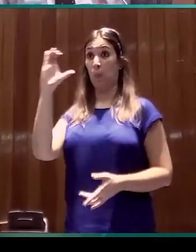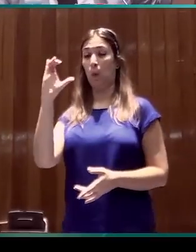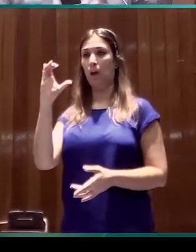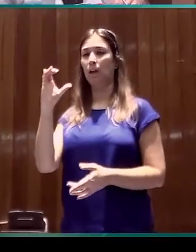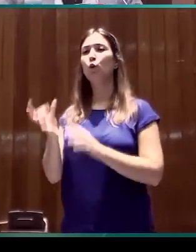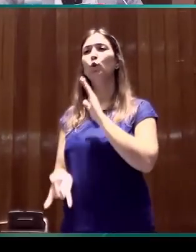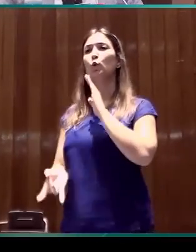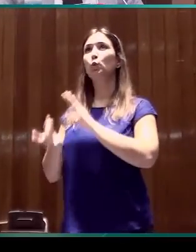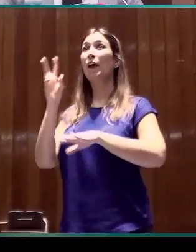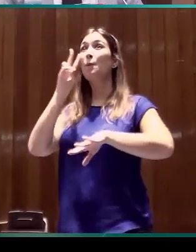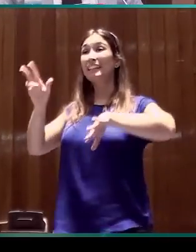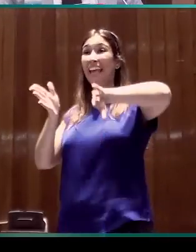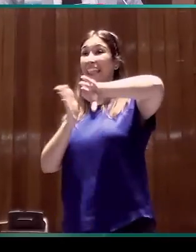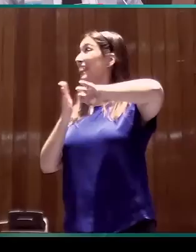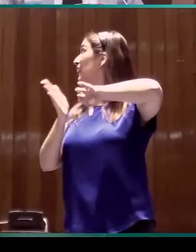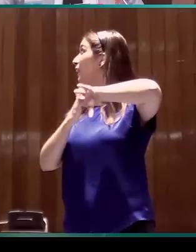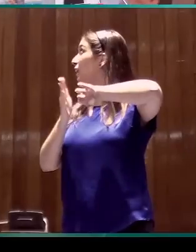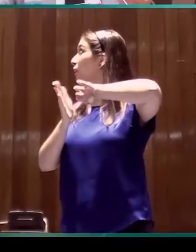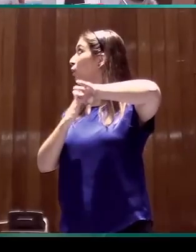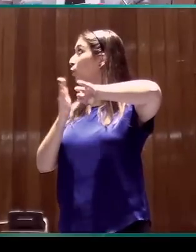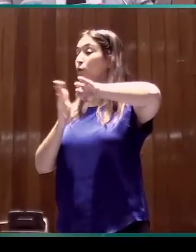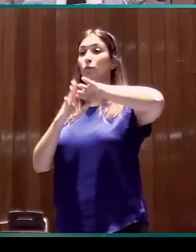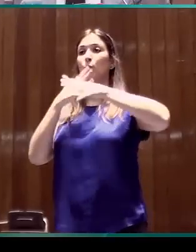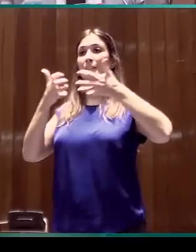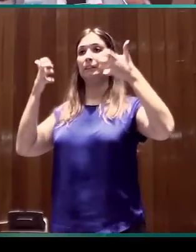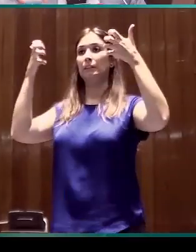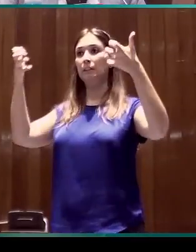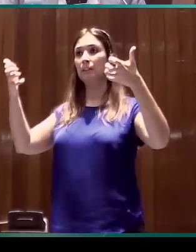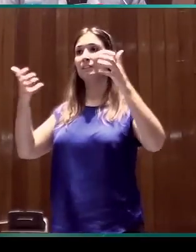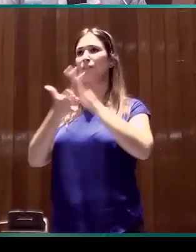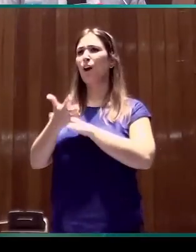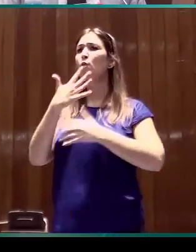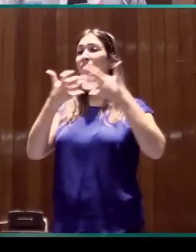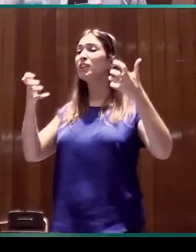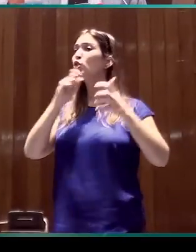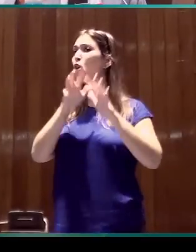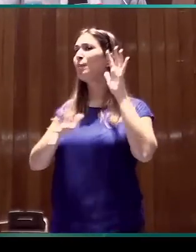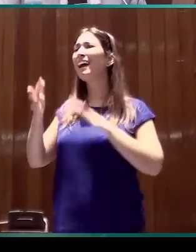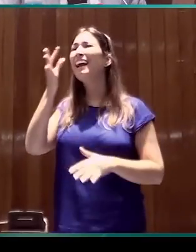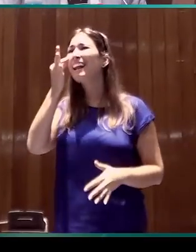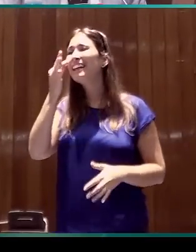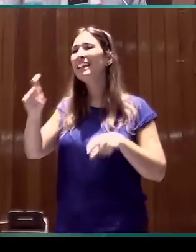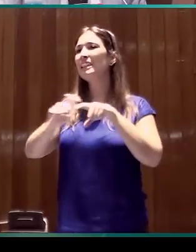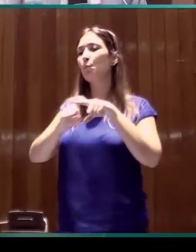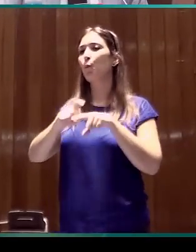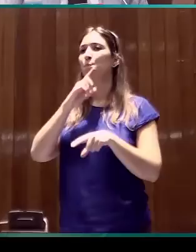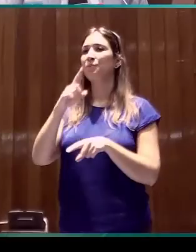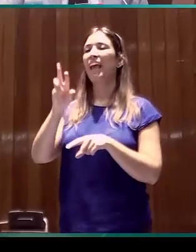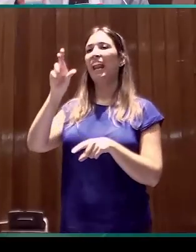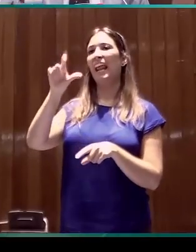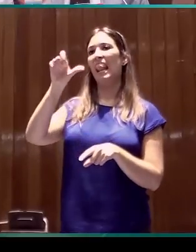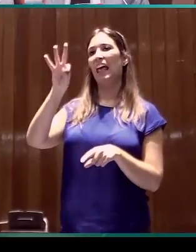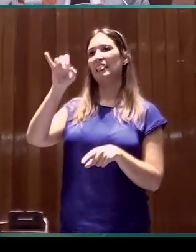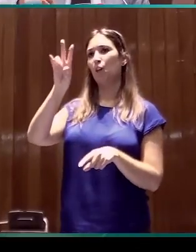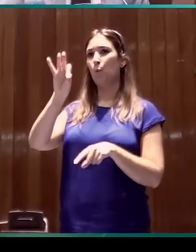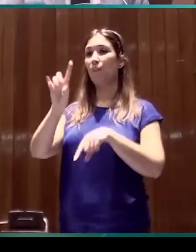en el margen izquierdo de la oración, de una oración compleja, en realidad son estructuras de relativo, a veces con un